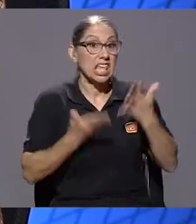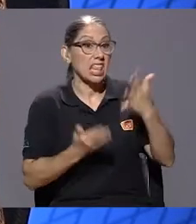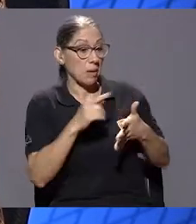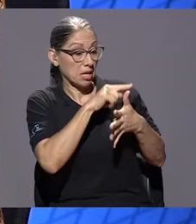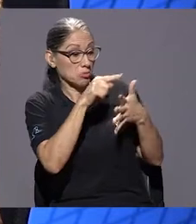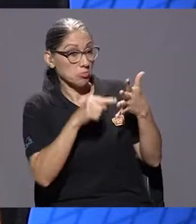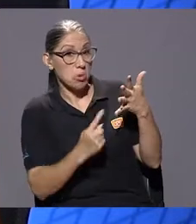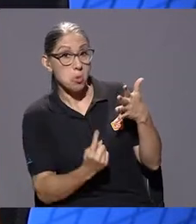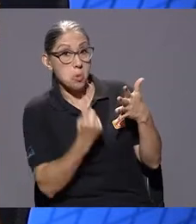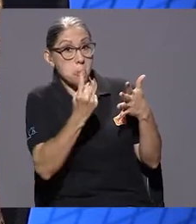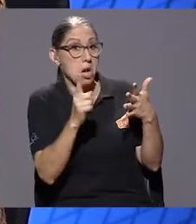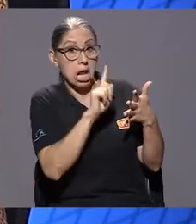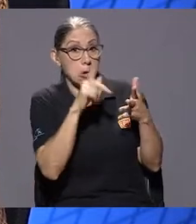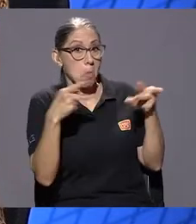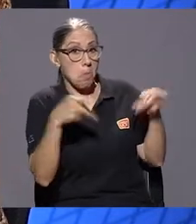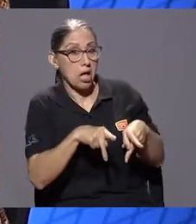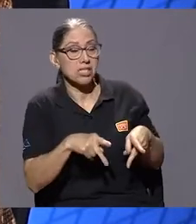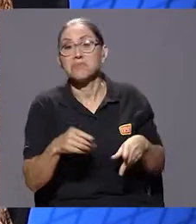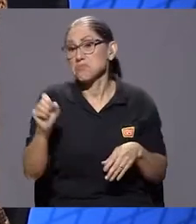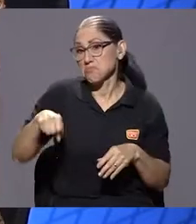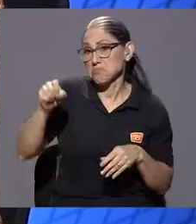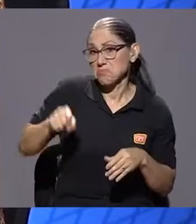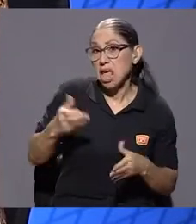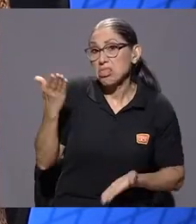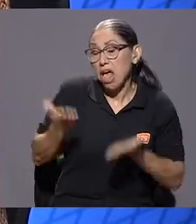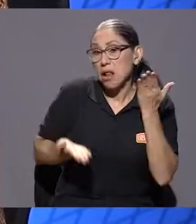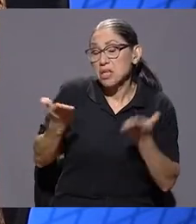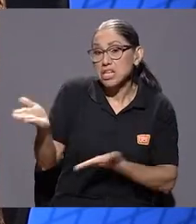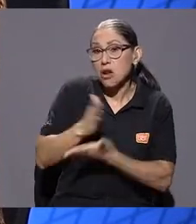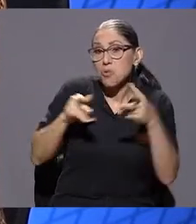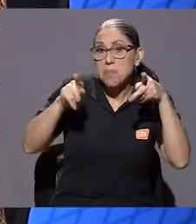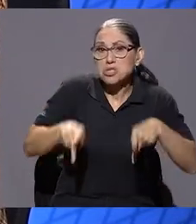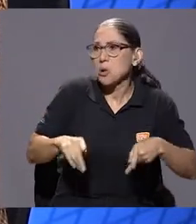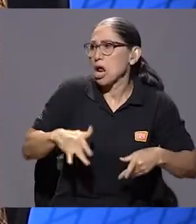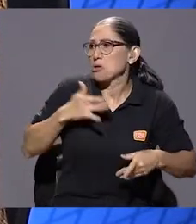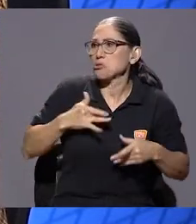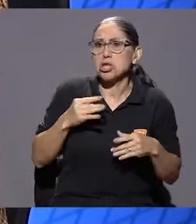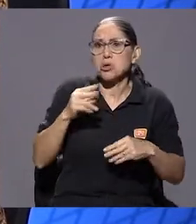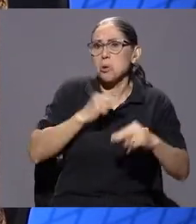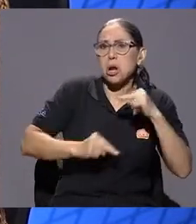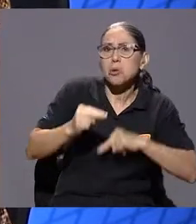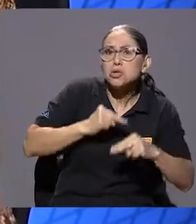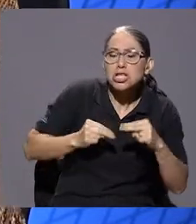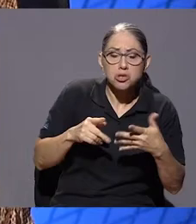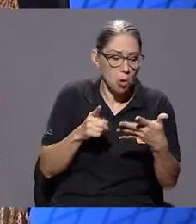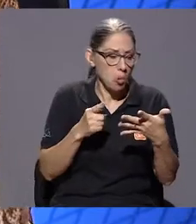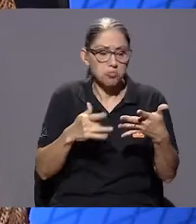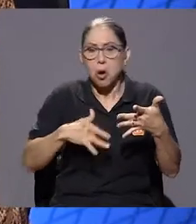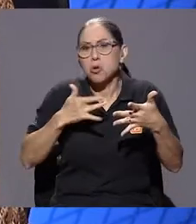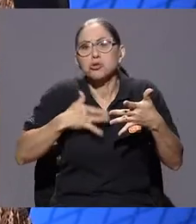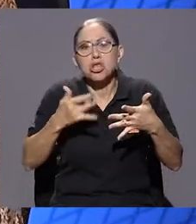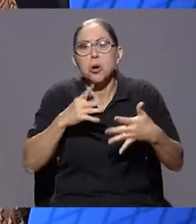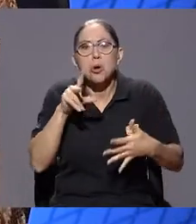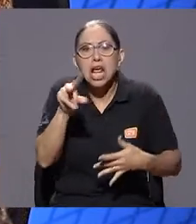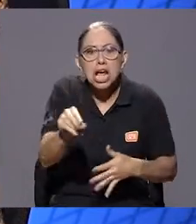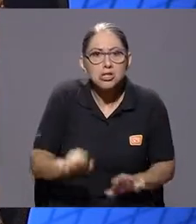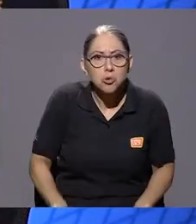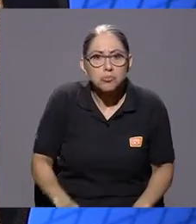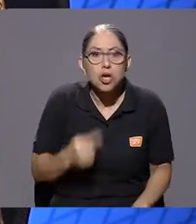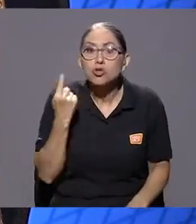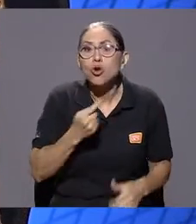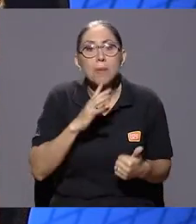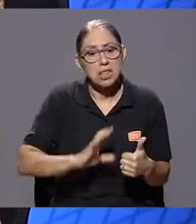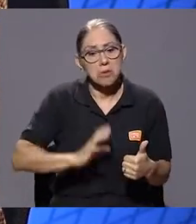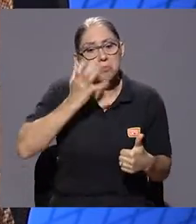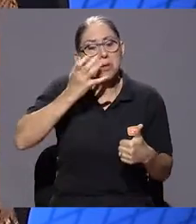Alguna persona que en ningún momento sintió esta negociación o esta negación también de la situación que está pasando, solamente me enojé mucho, me dolió y ya lo